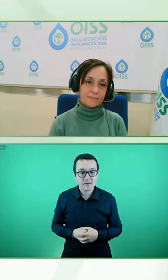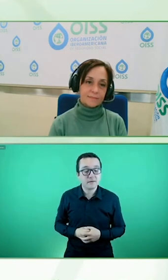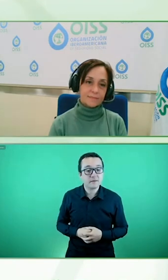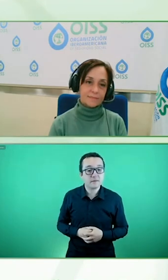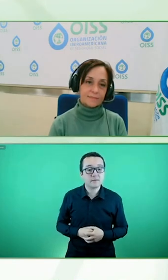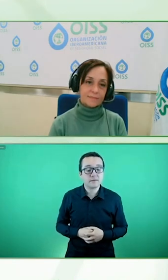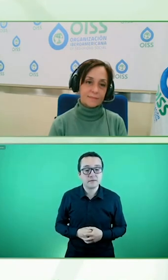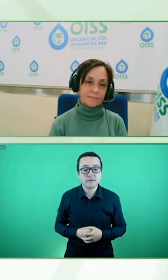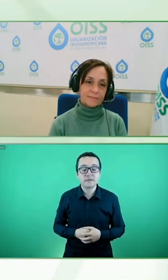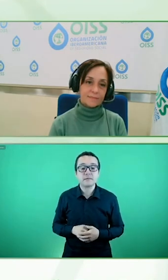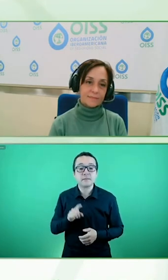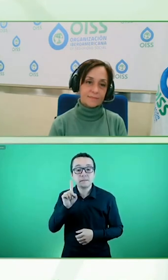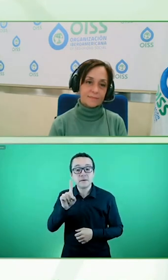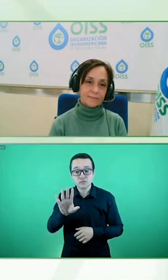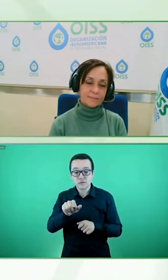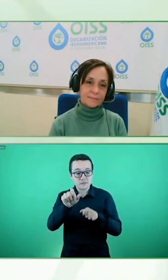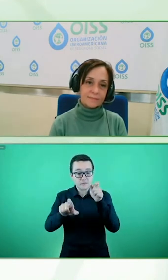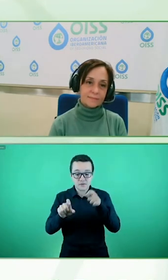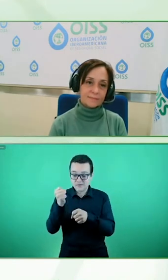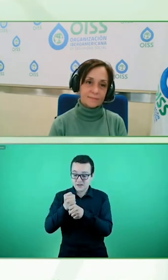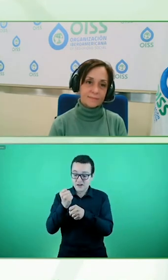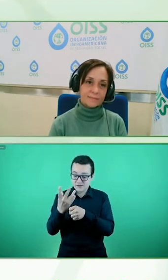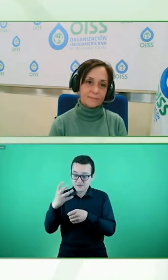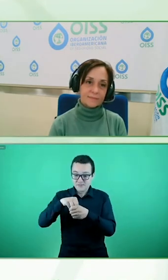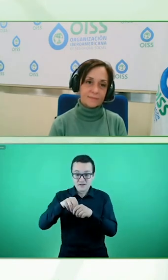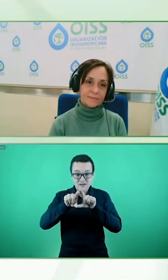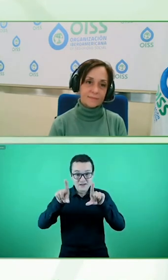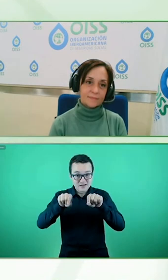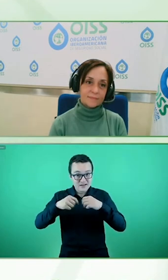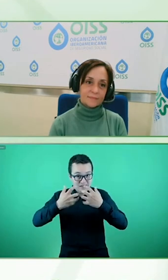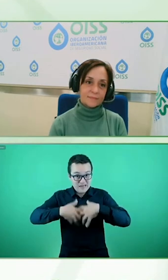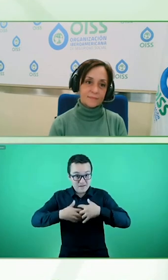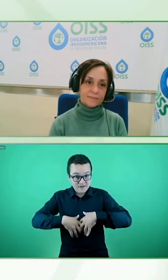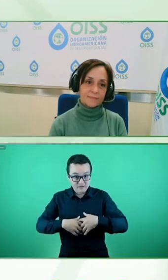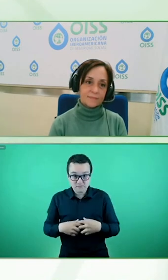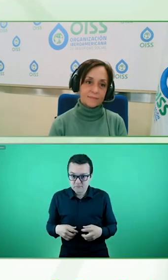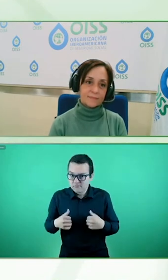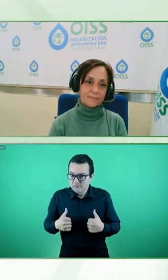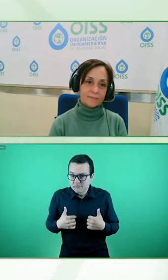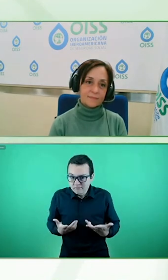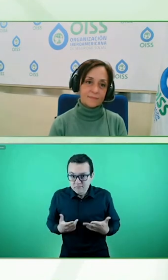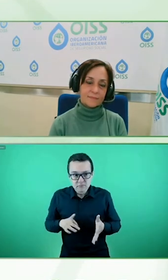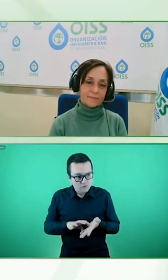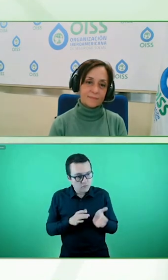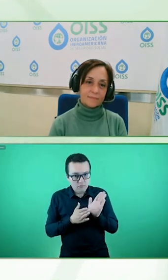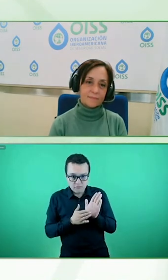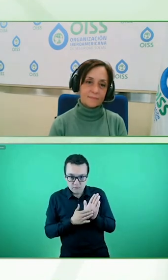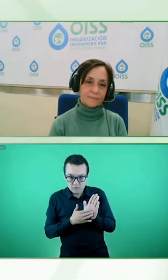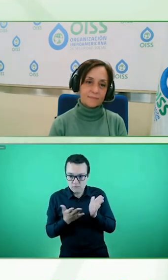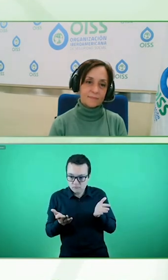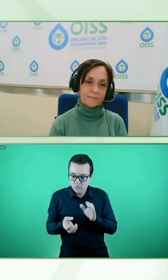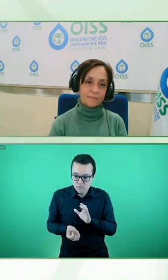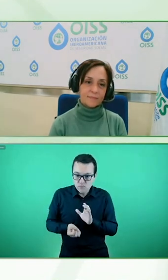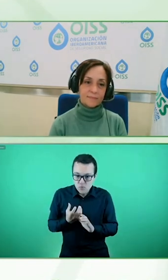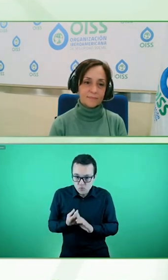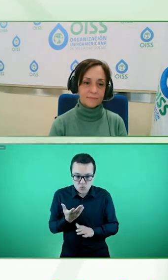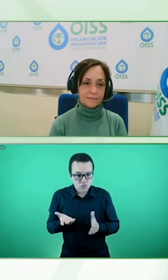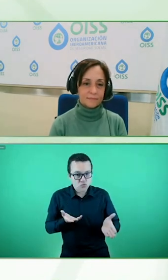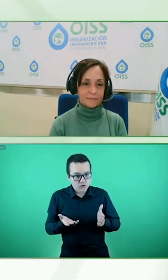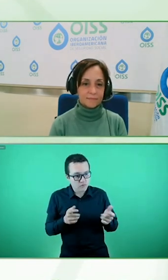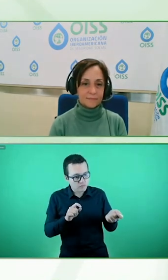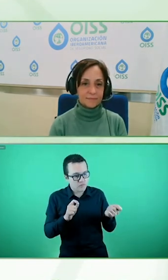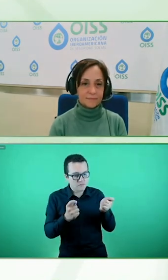empresas pero es muy bueno ver que también sus productos y servicios se vuelven más inclusivos y